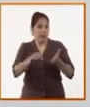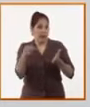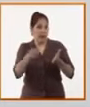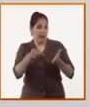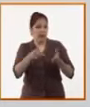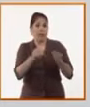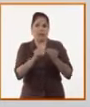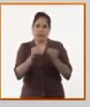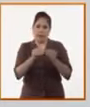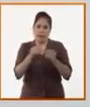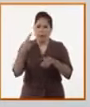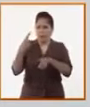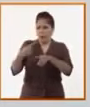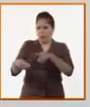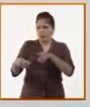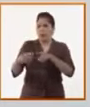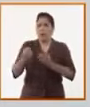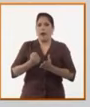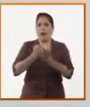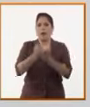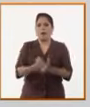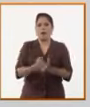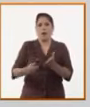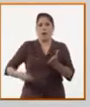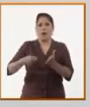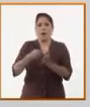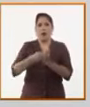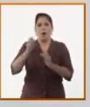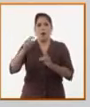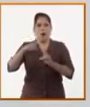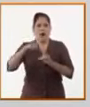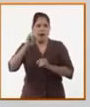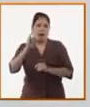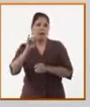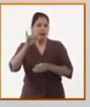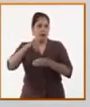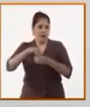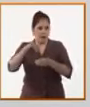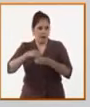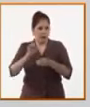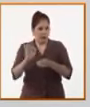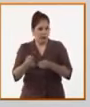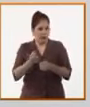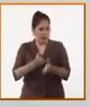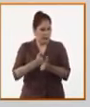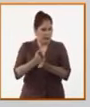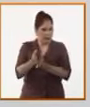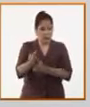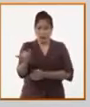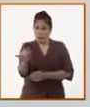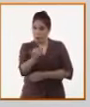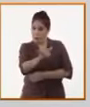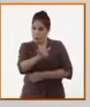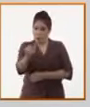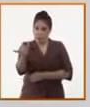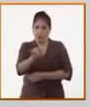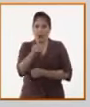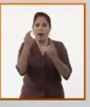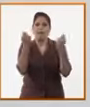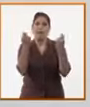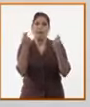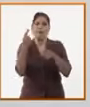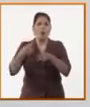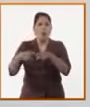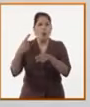otras dimensiones para la tributación que respalden estos ingresos. Se mantiene también el respaldo y la financiación